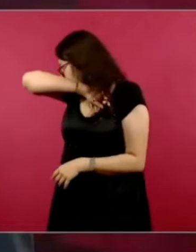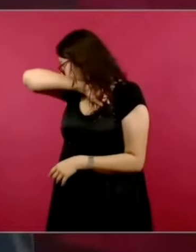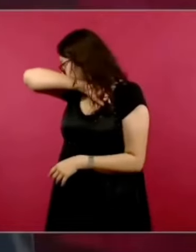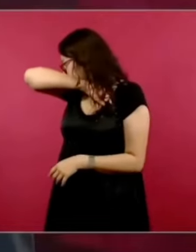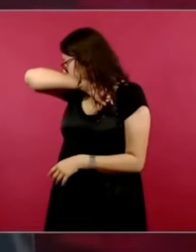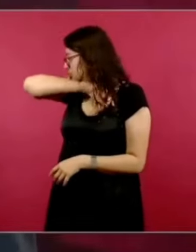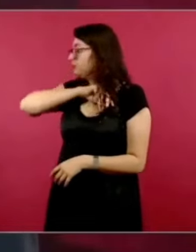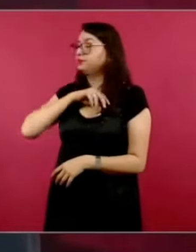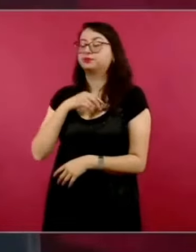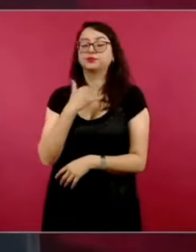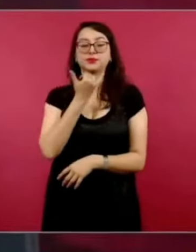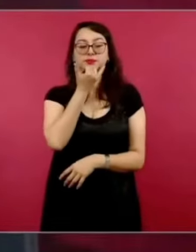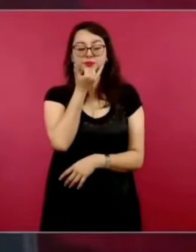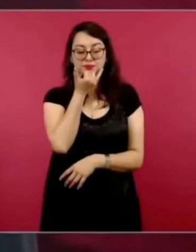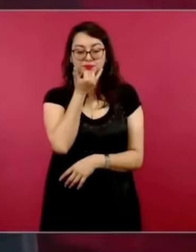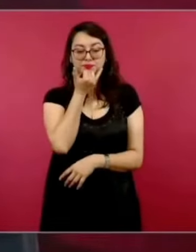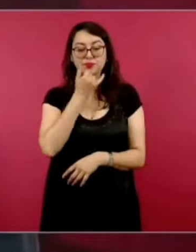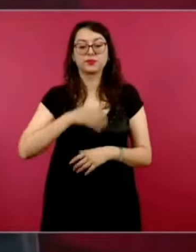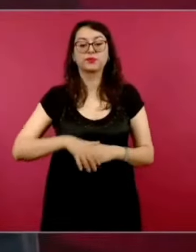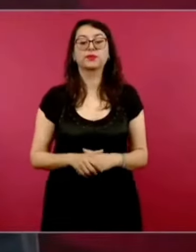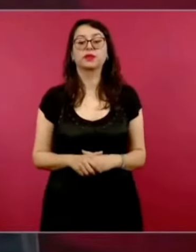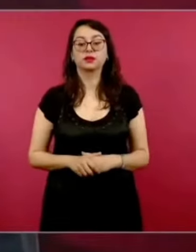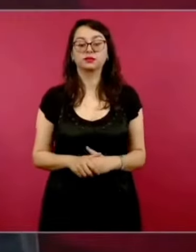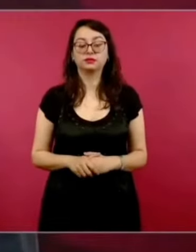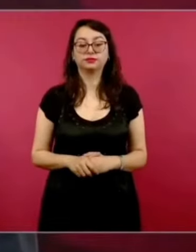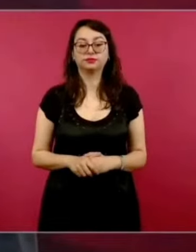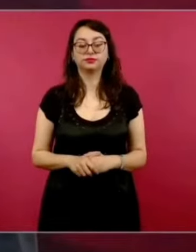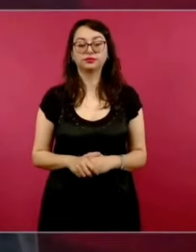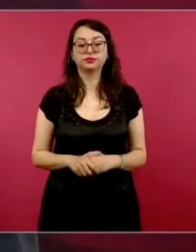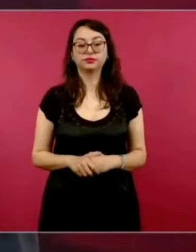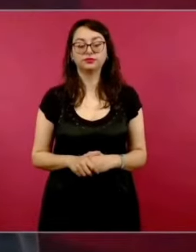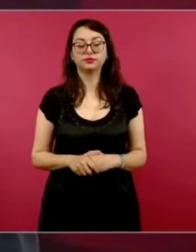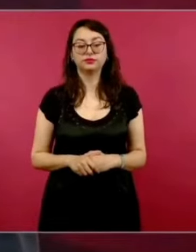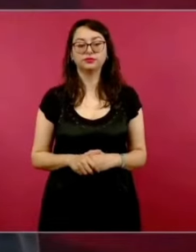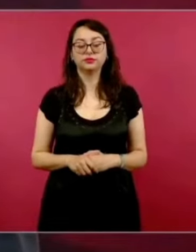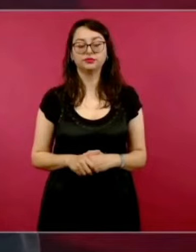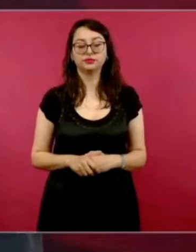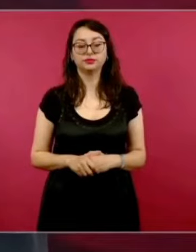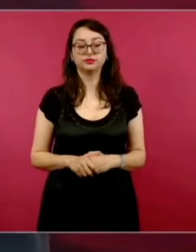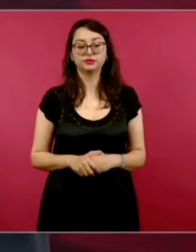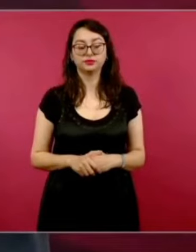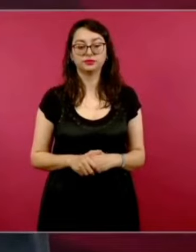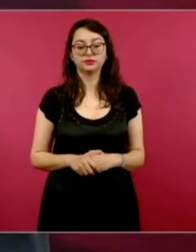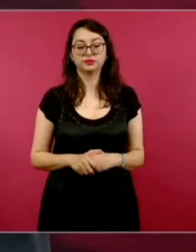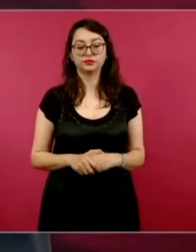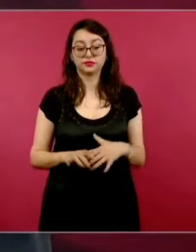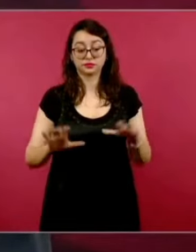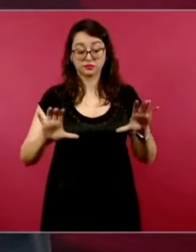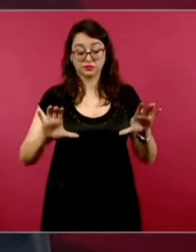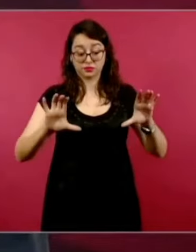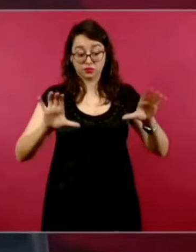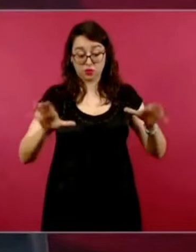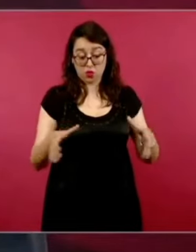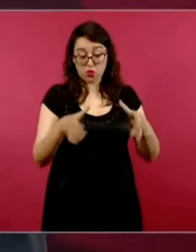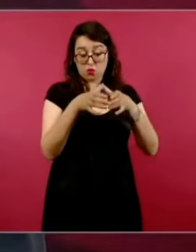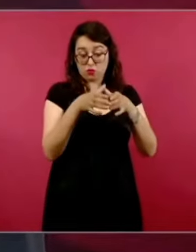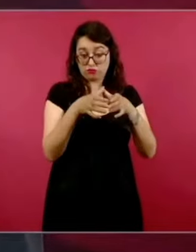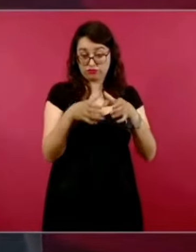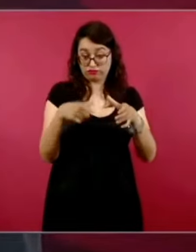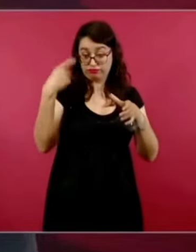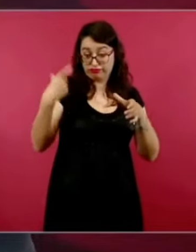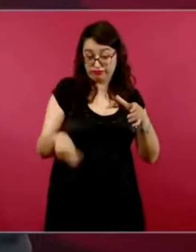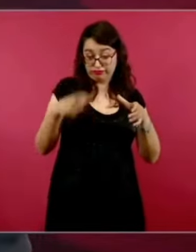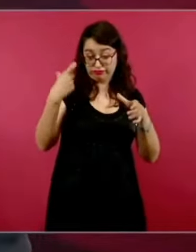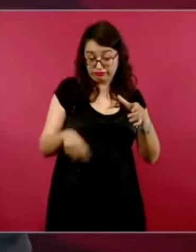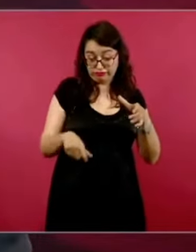que las oligarquías busquen la